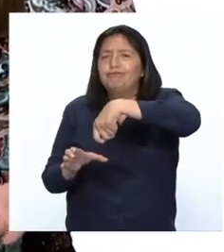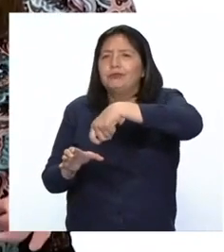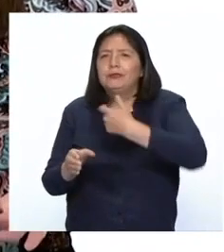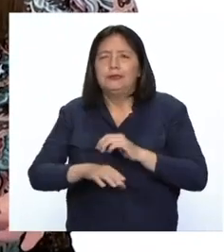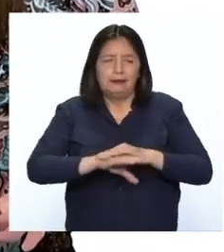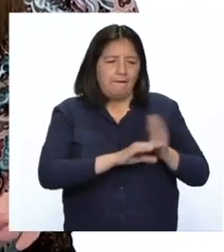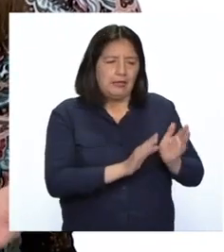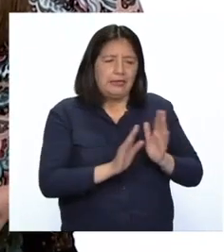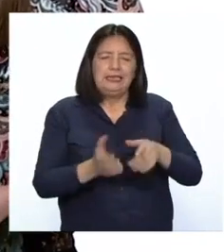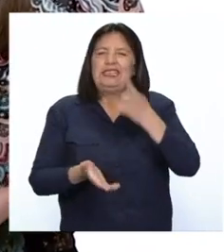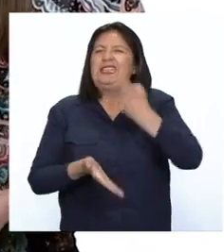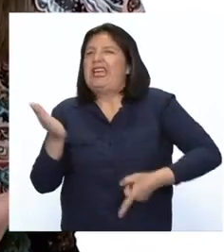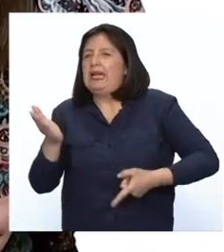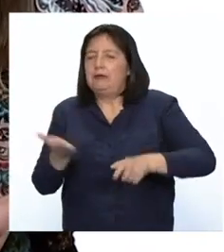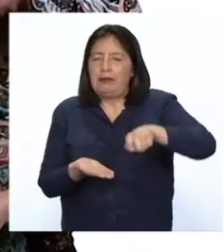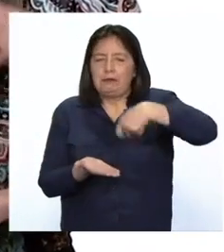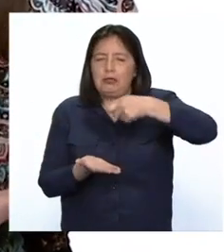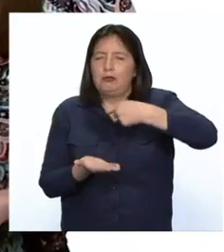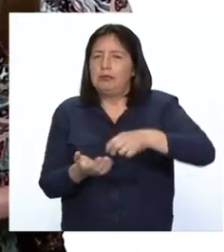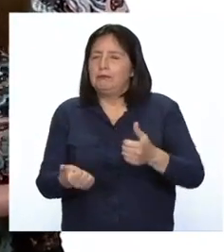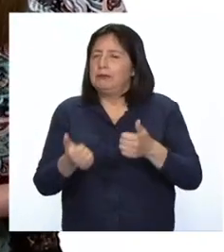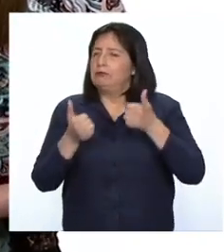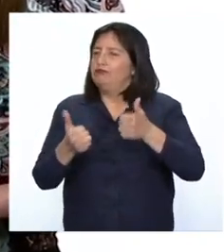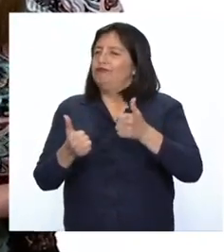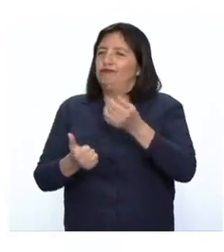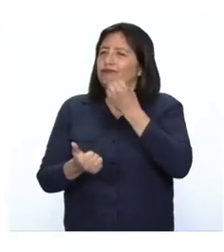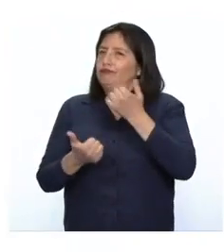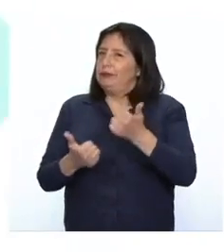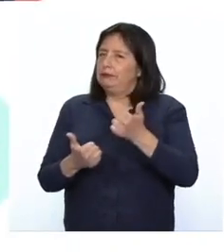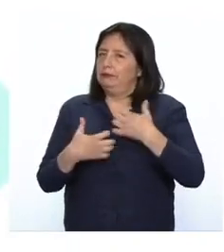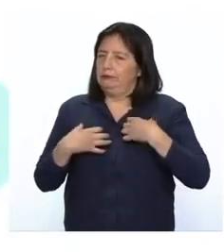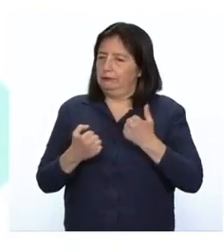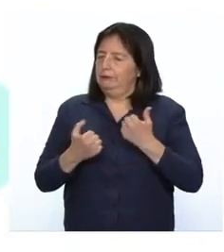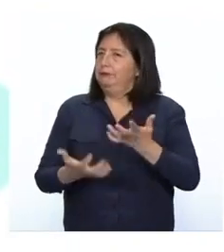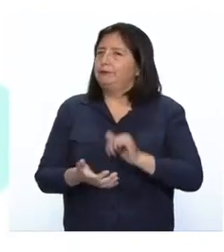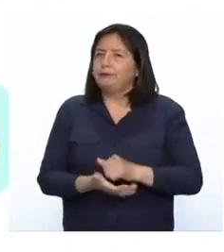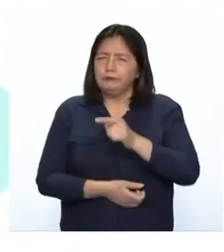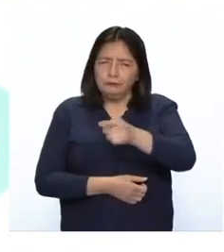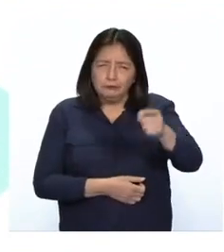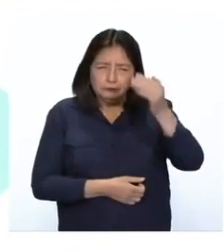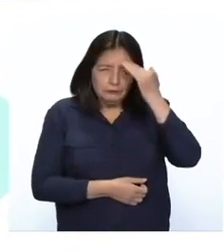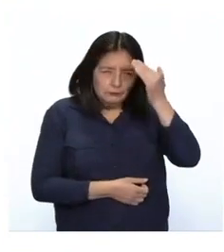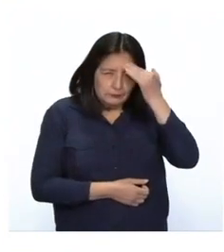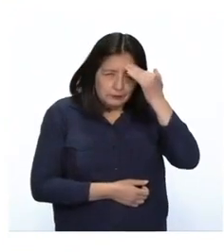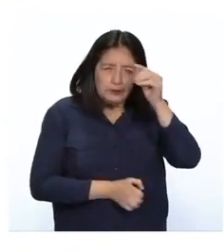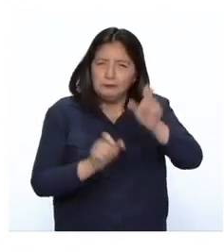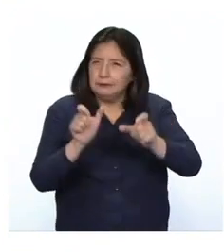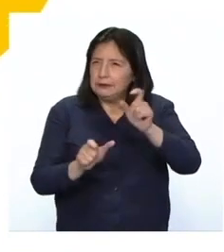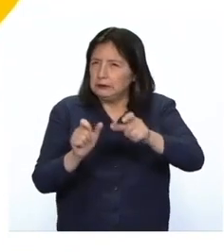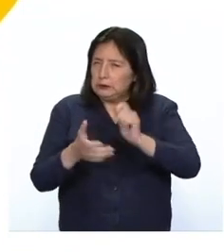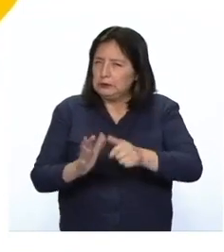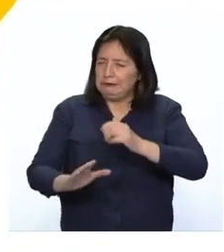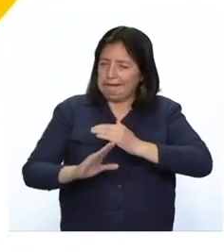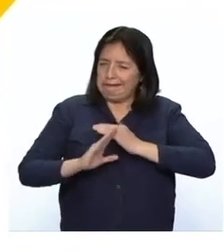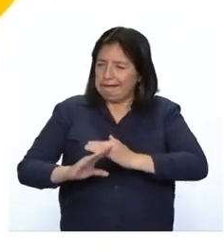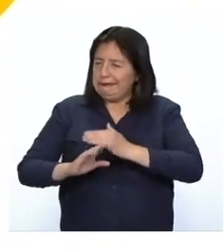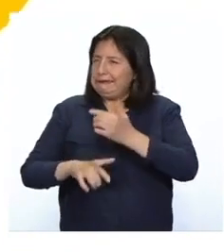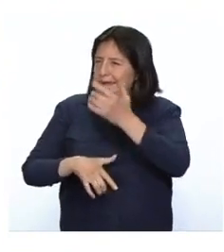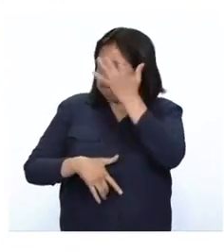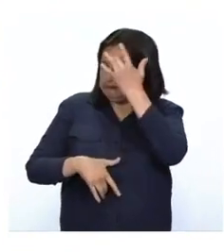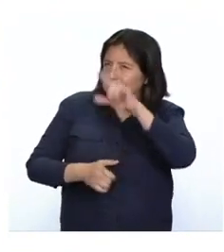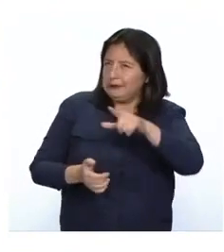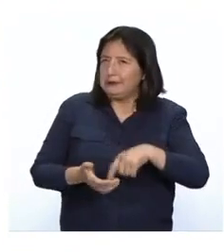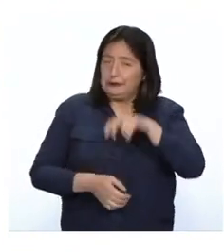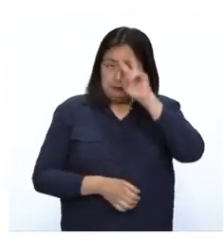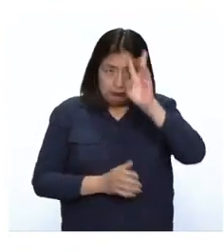planifican qué plato comer para tener una dieta saludable. ¿Sabían que hay personas que se dedican a combatir estos problemas en el